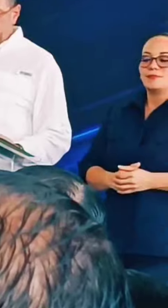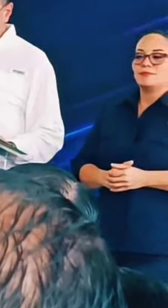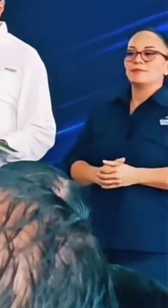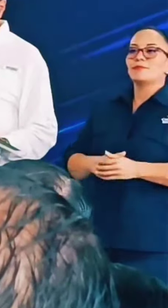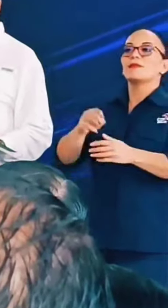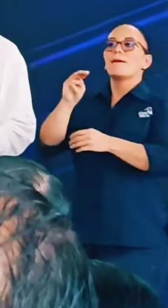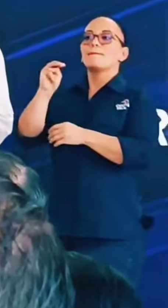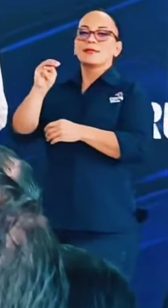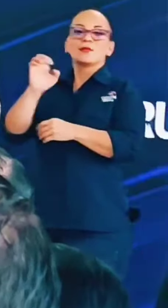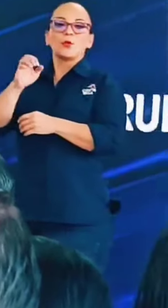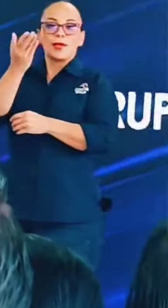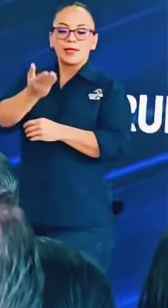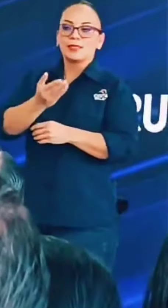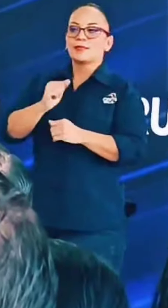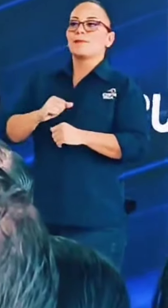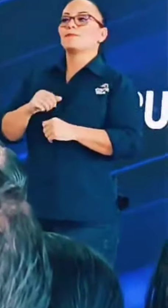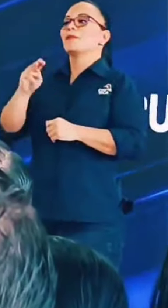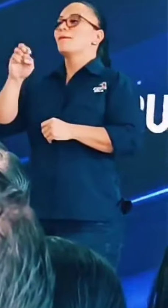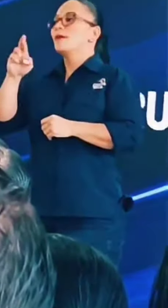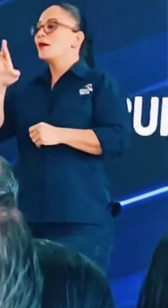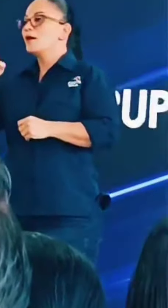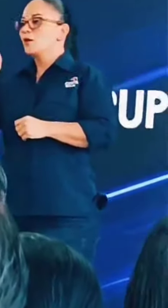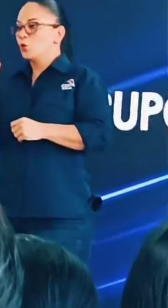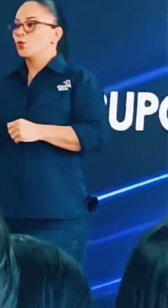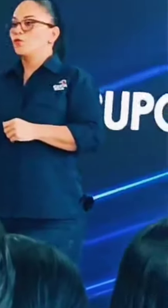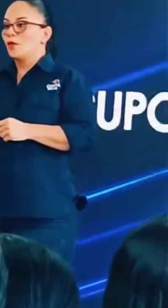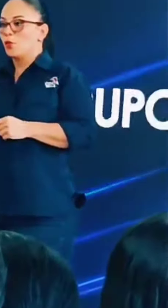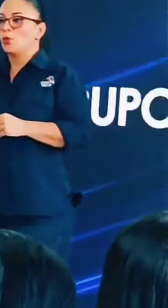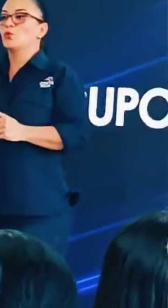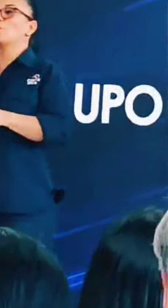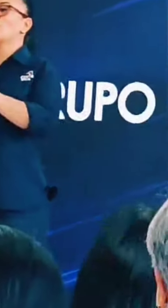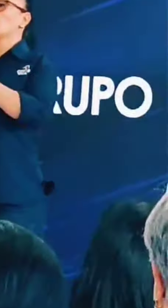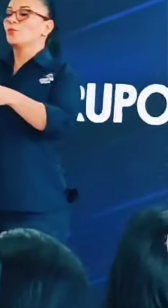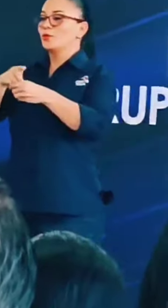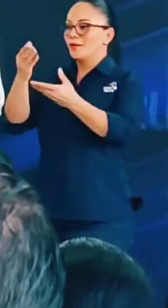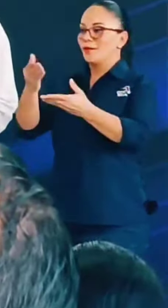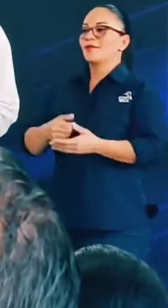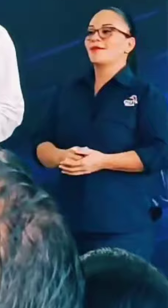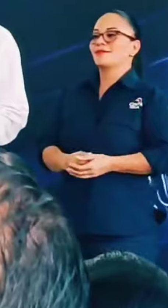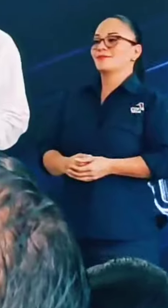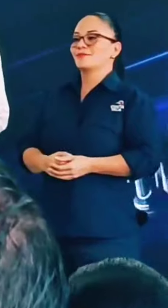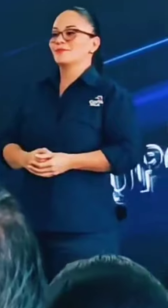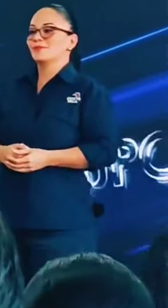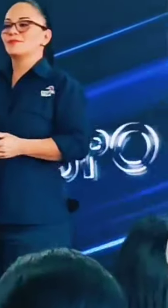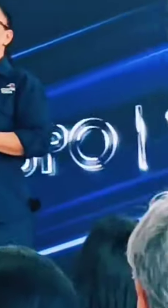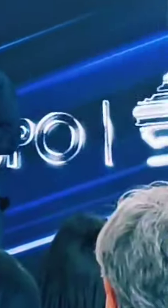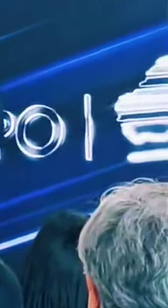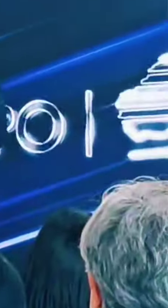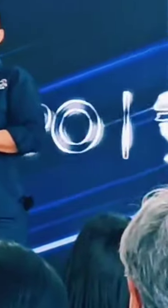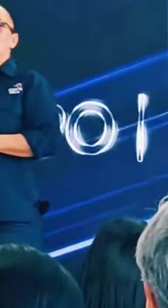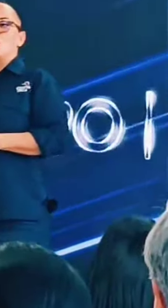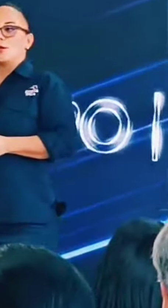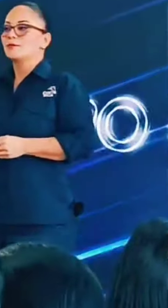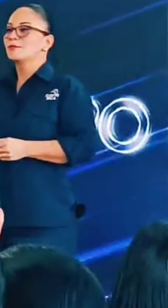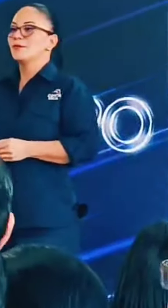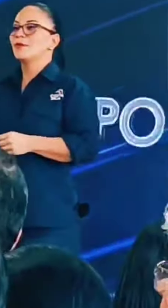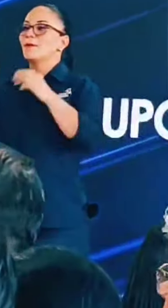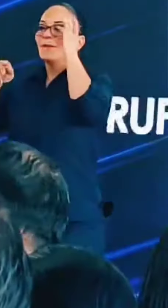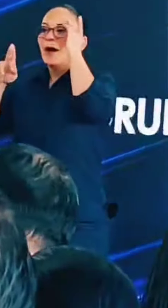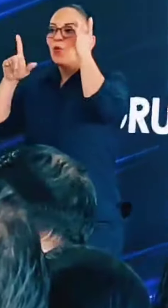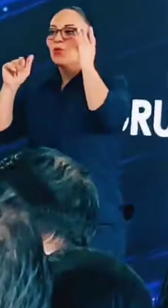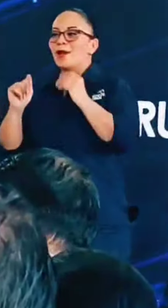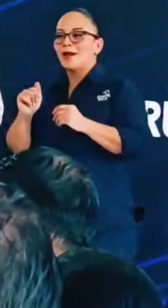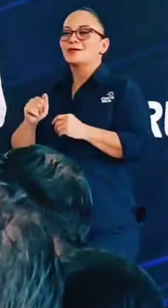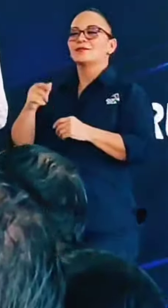Marta Eugenia Esquivel, don Mario Redondo, la diputada Paola, siempre le digo Paola para